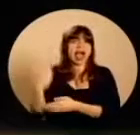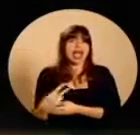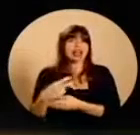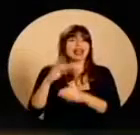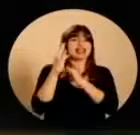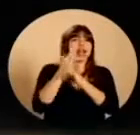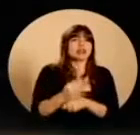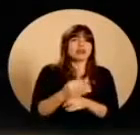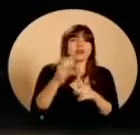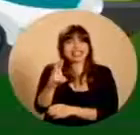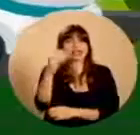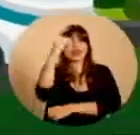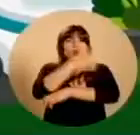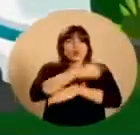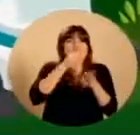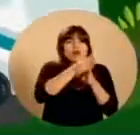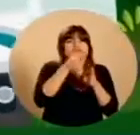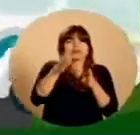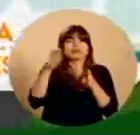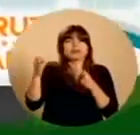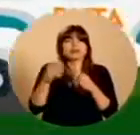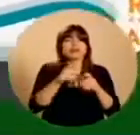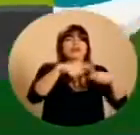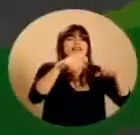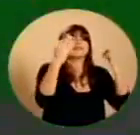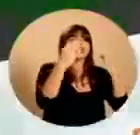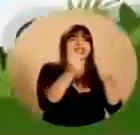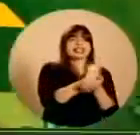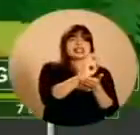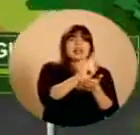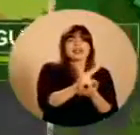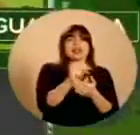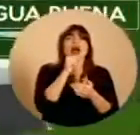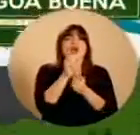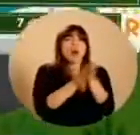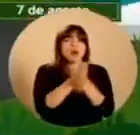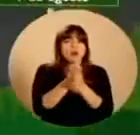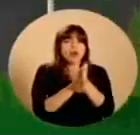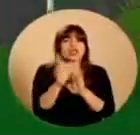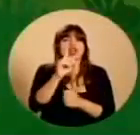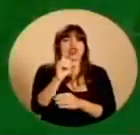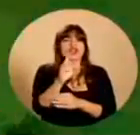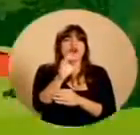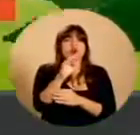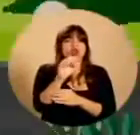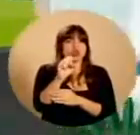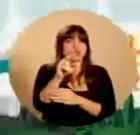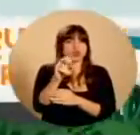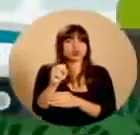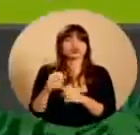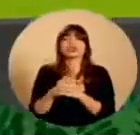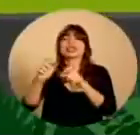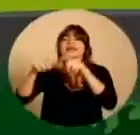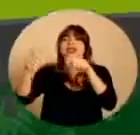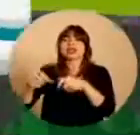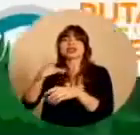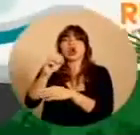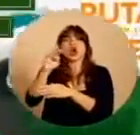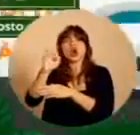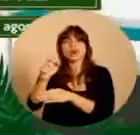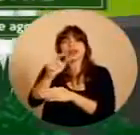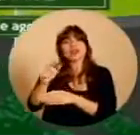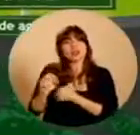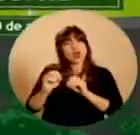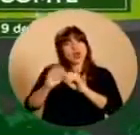música. Además, las comunidades de Zambito, Agua Buena, La Cuesta, Conte, Río Claro, Palmar Norte, Ciudad Cortés y Ría y